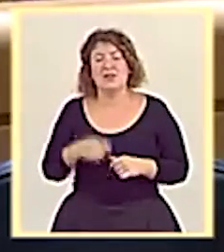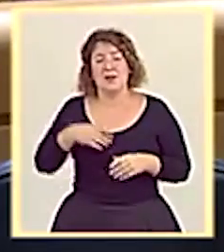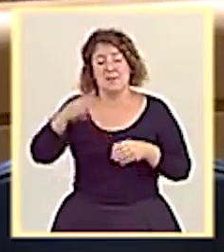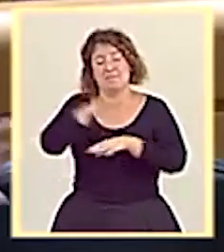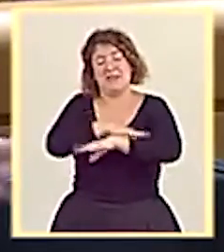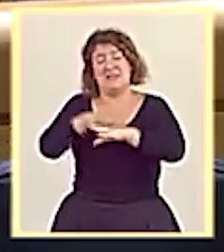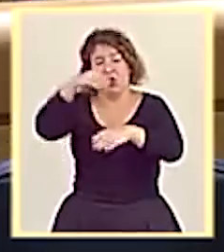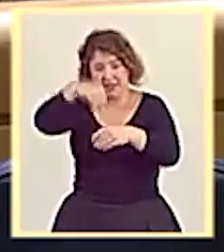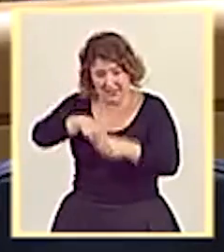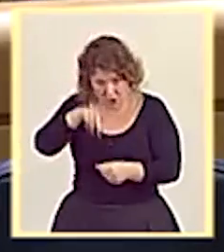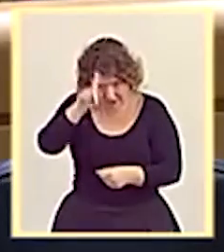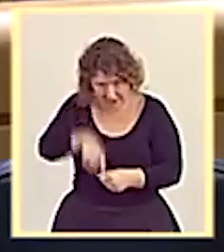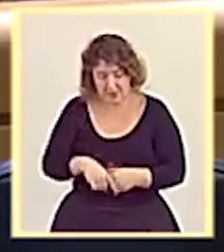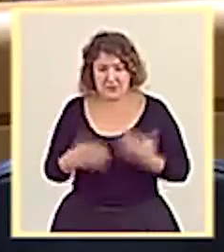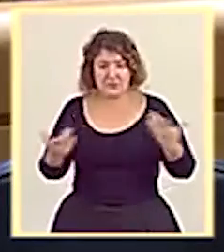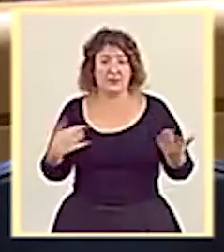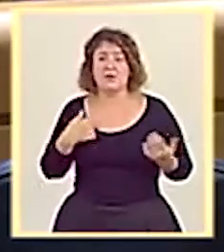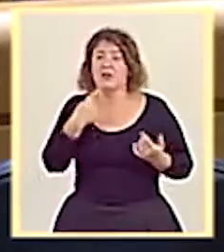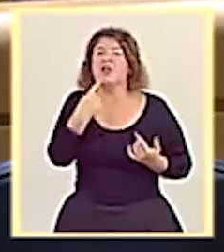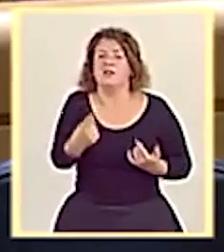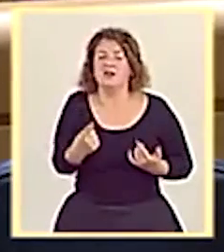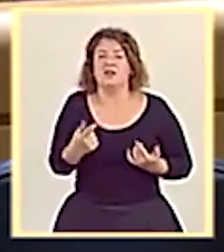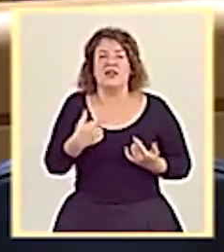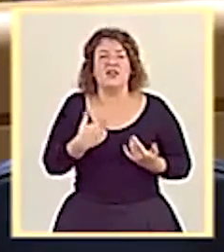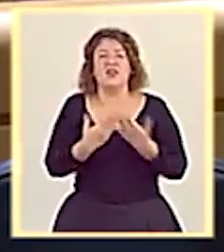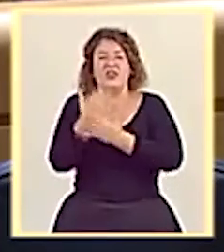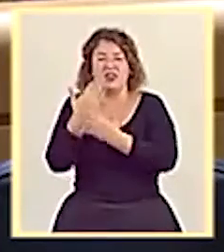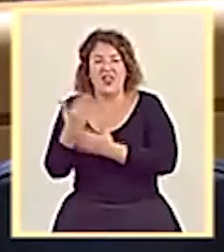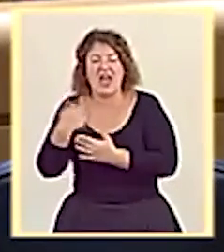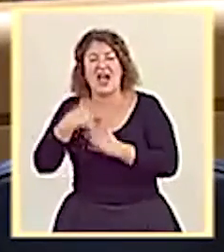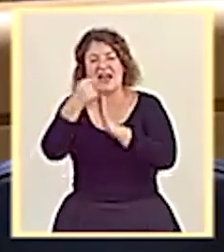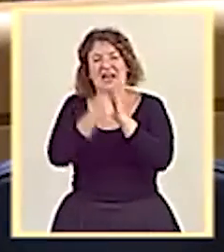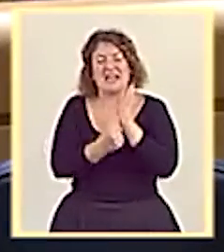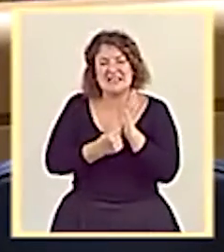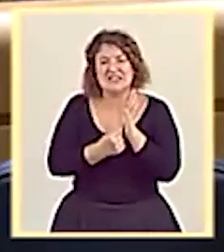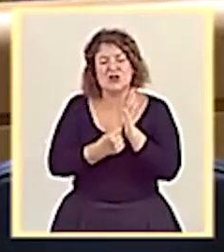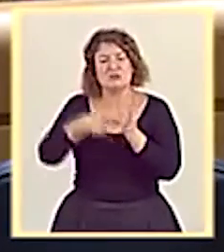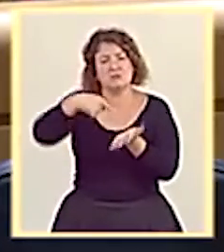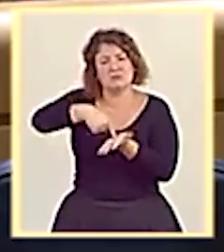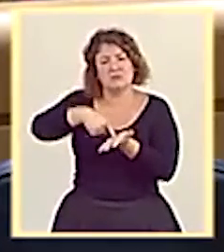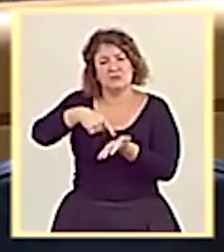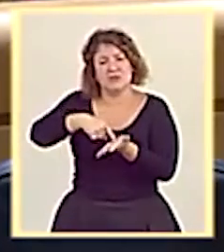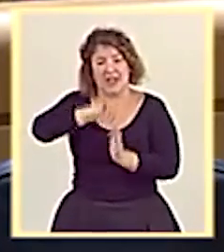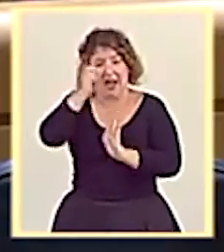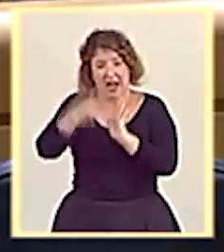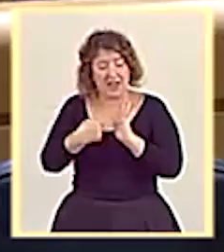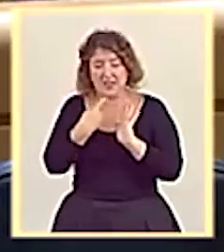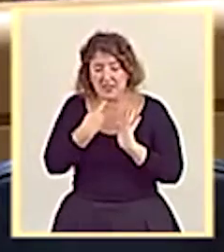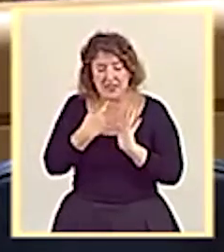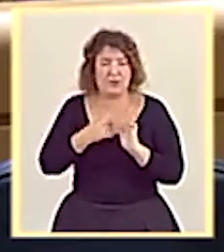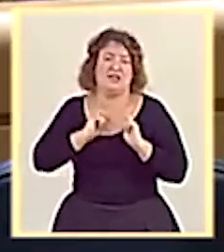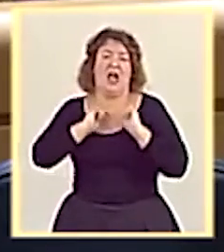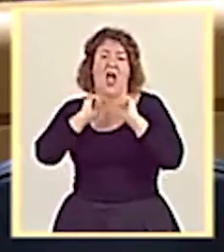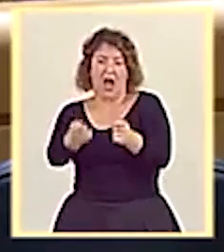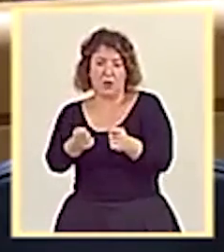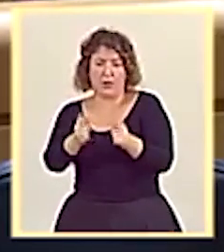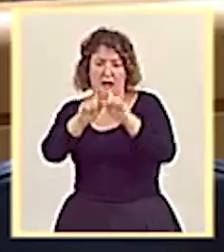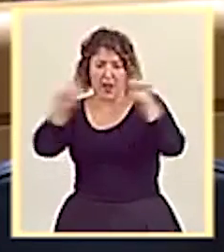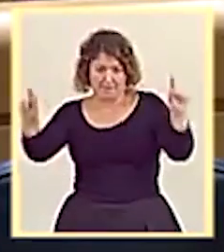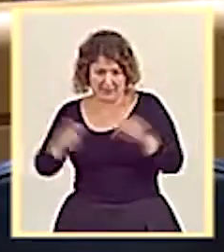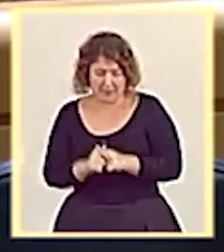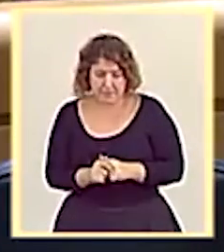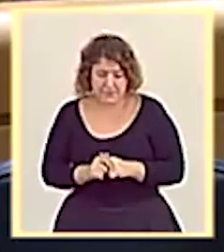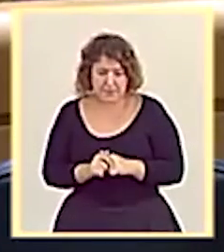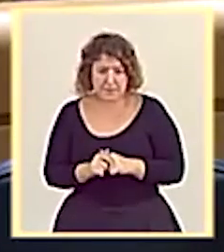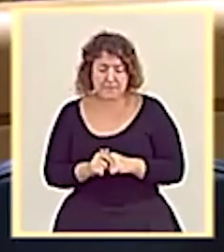Interior. Y, por tanto, esto en días, le digo, cumpliendo con los requisitos establecidos con esta legislación, va a quedar adjudicado. Y la última cosa que le quiero